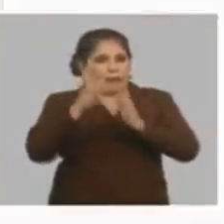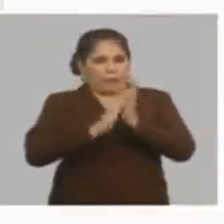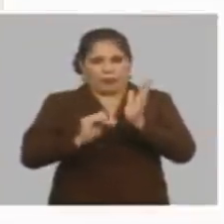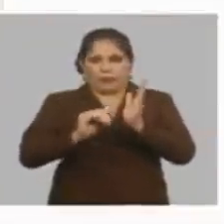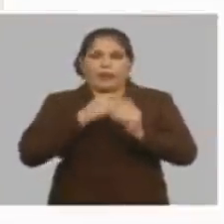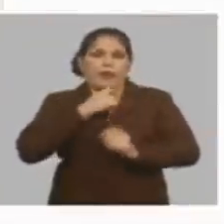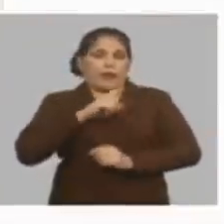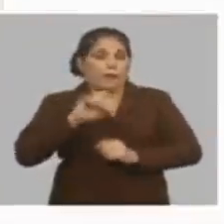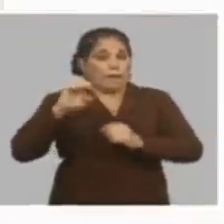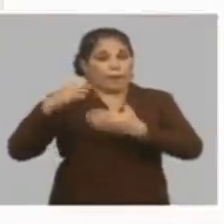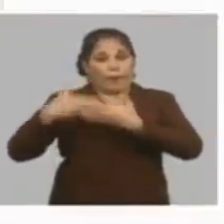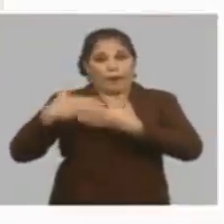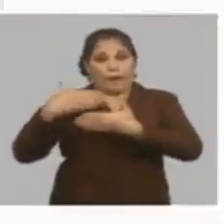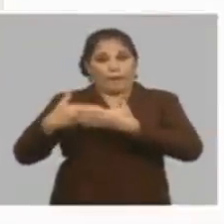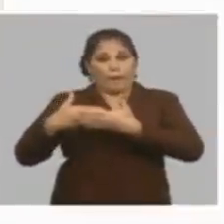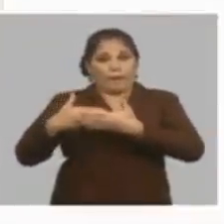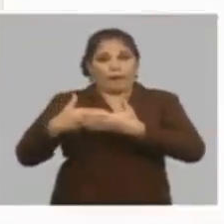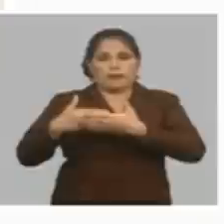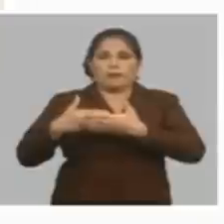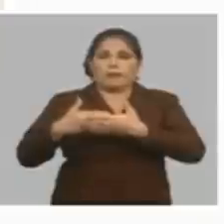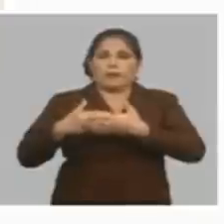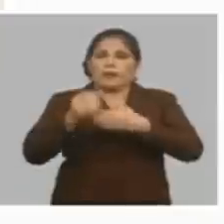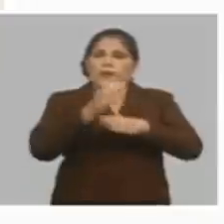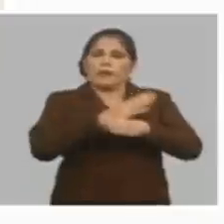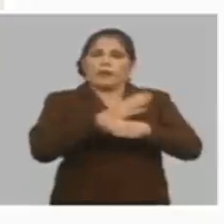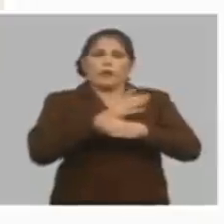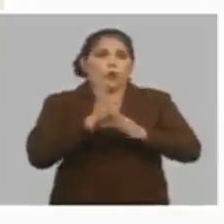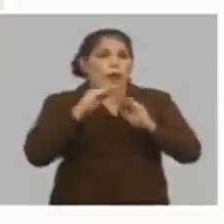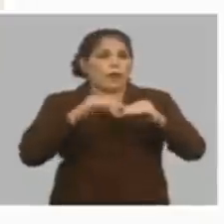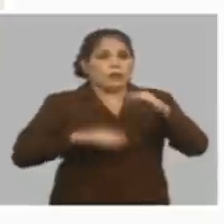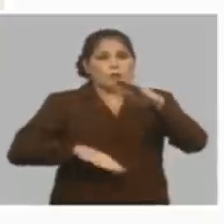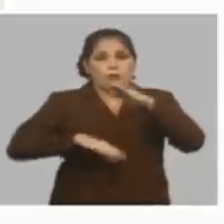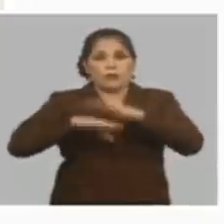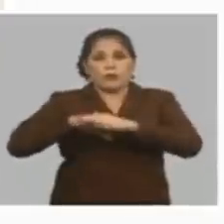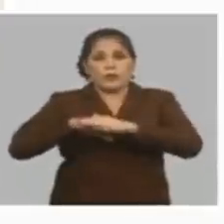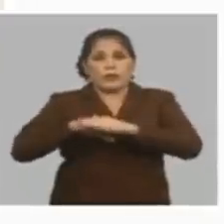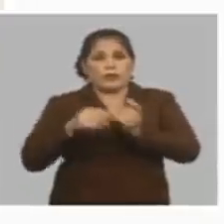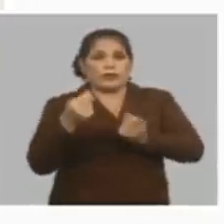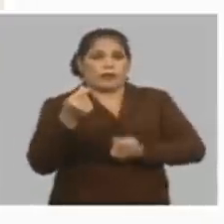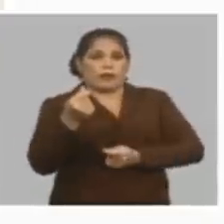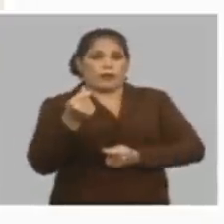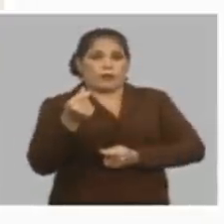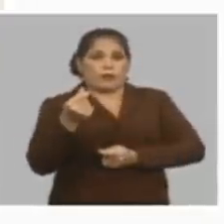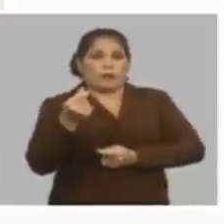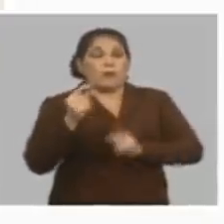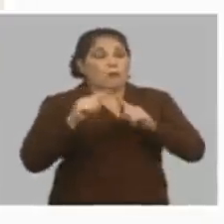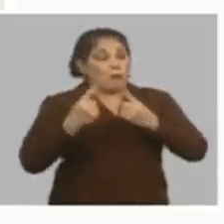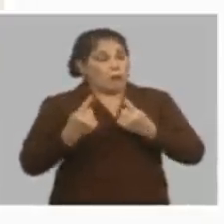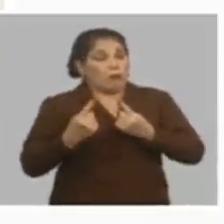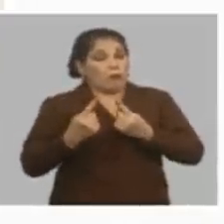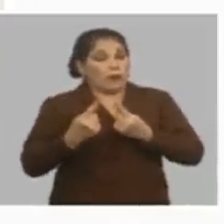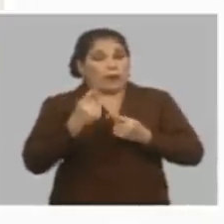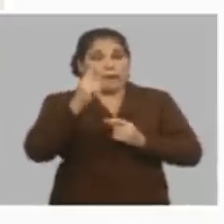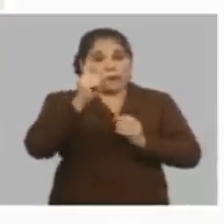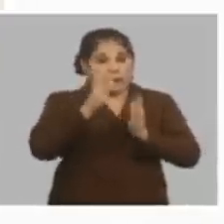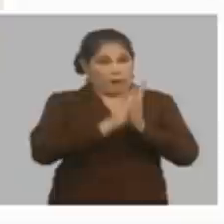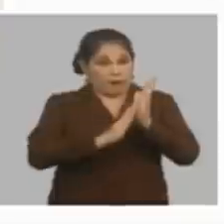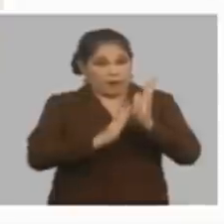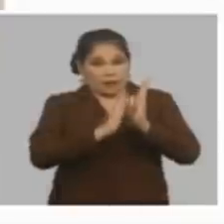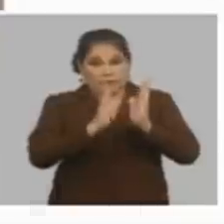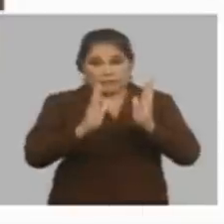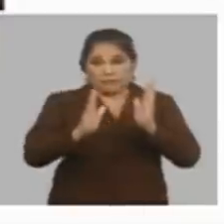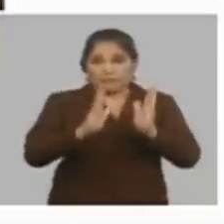las empresas van a tener insuficiencia financiera porque fíjense que en el primer mes